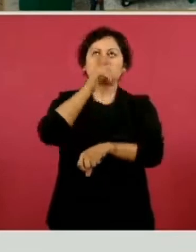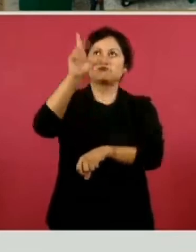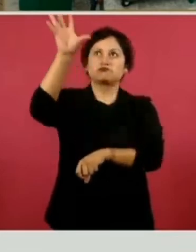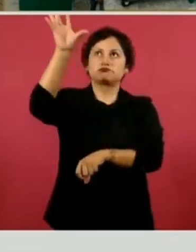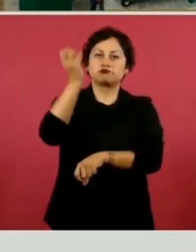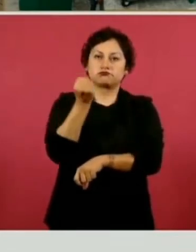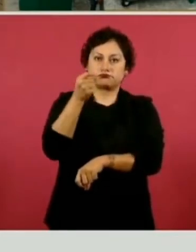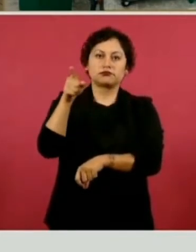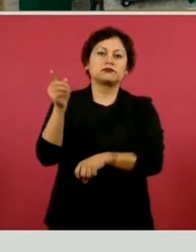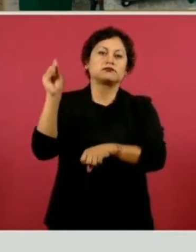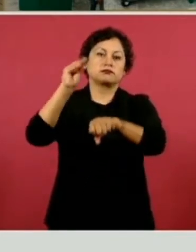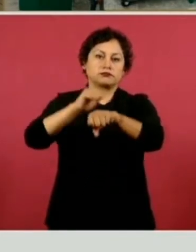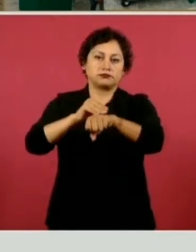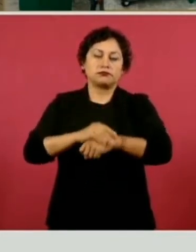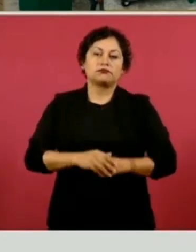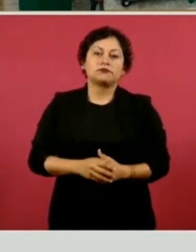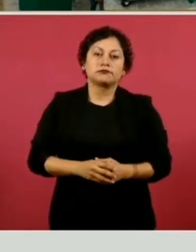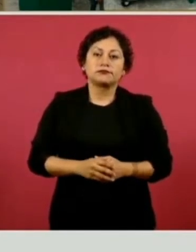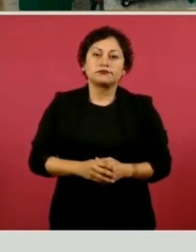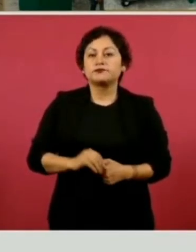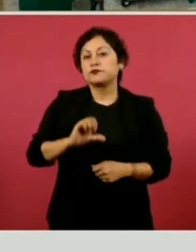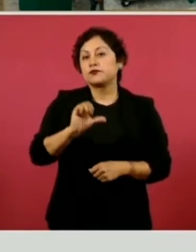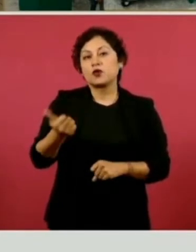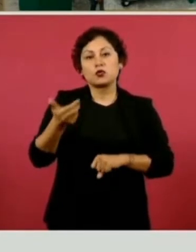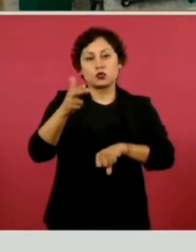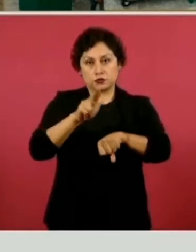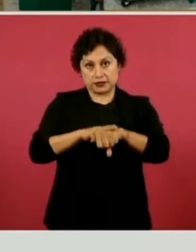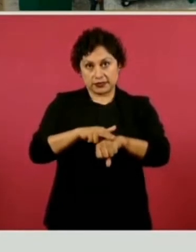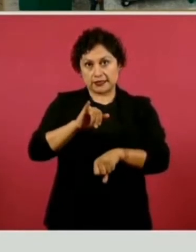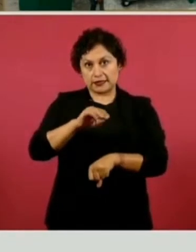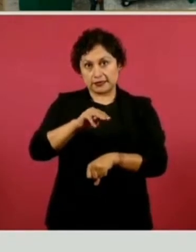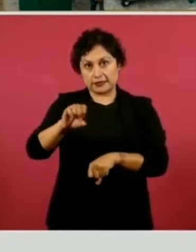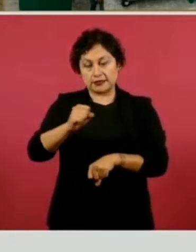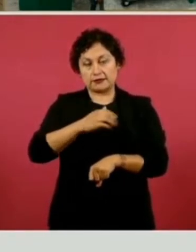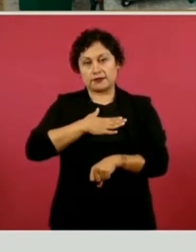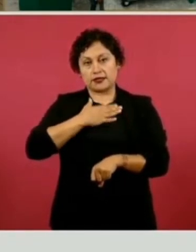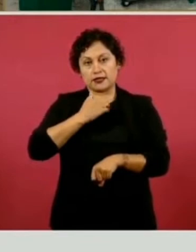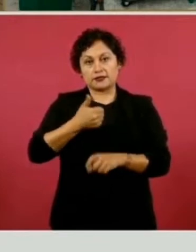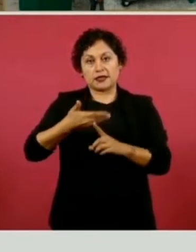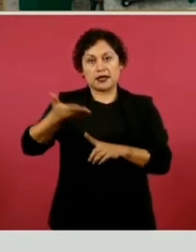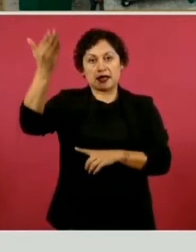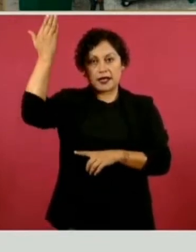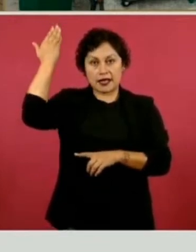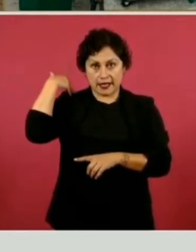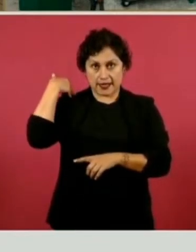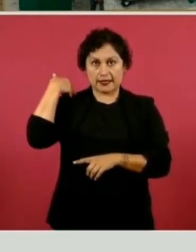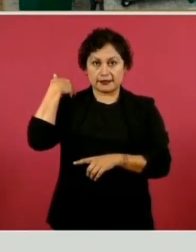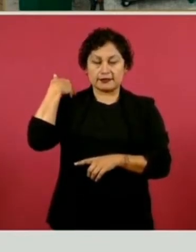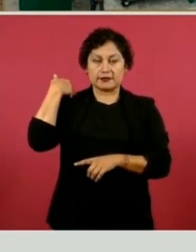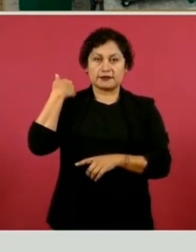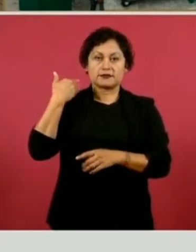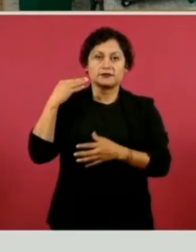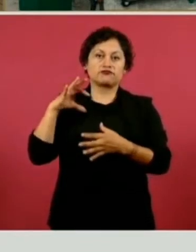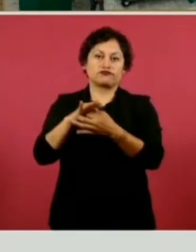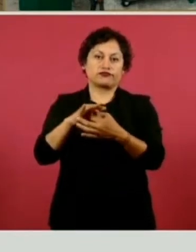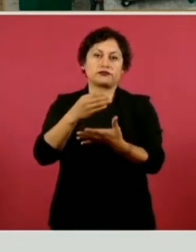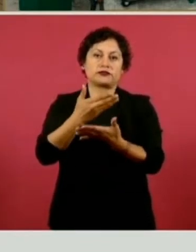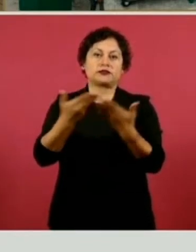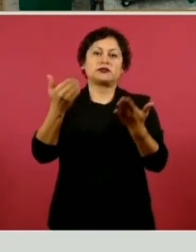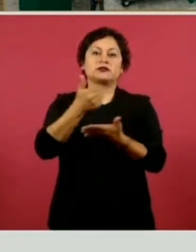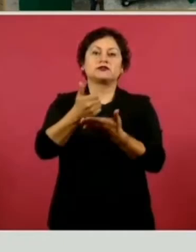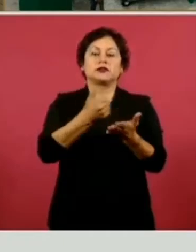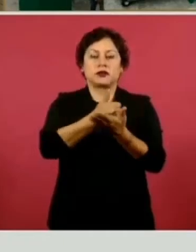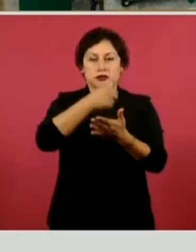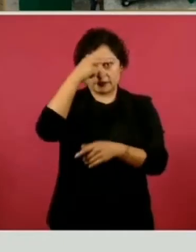en el caso de los hospitales INSS Bienestar que se transfirieron de la Ciudad de México, que son 34, hay un avance de